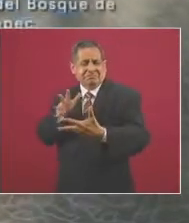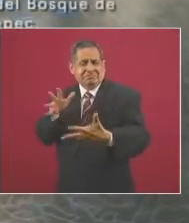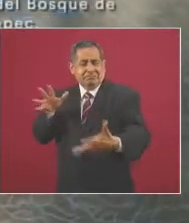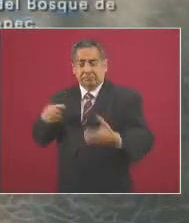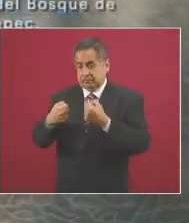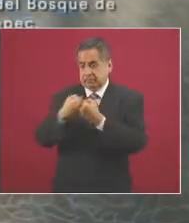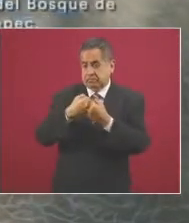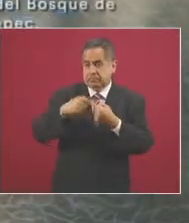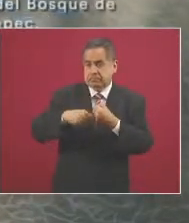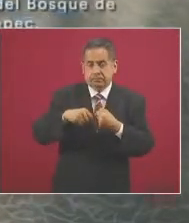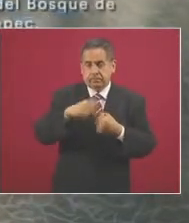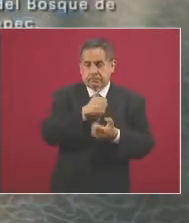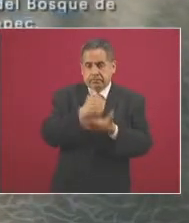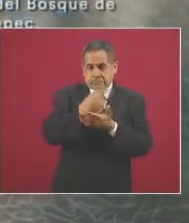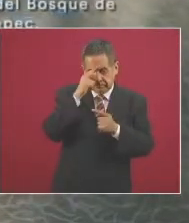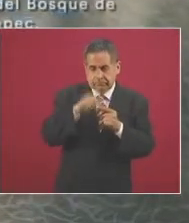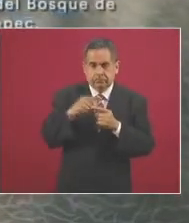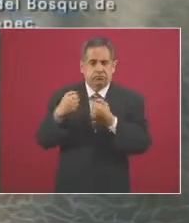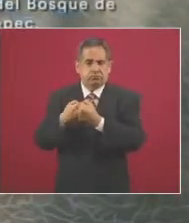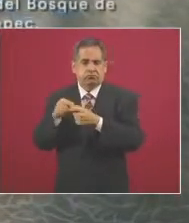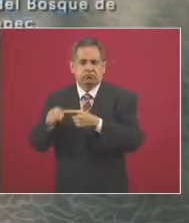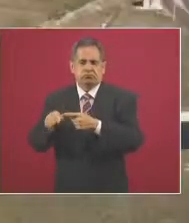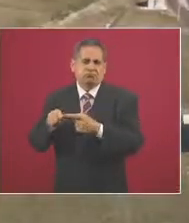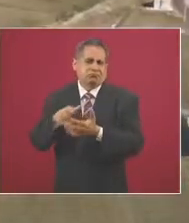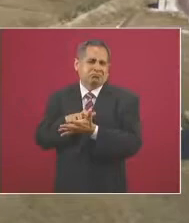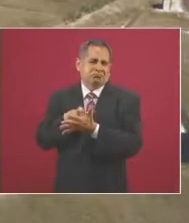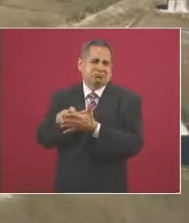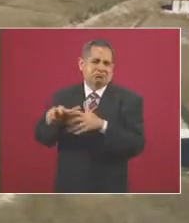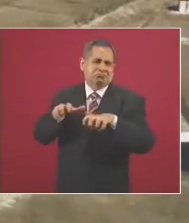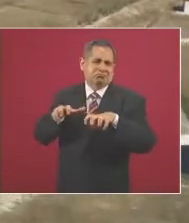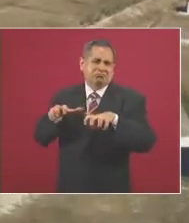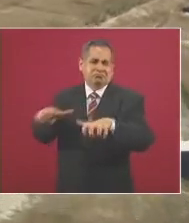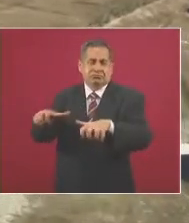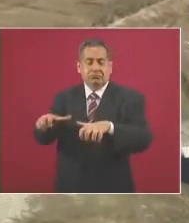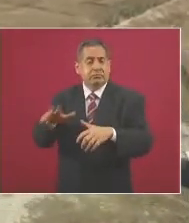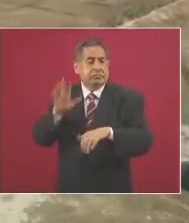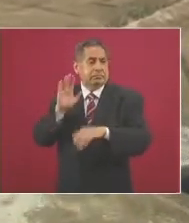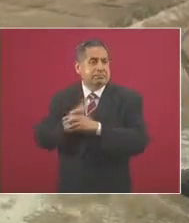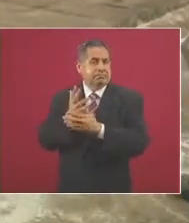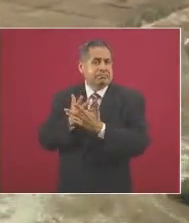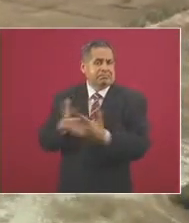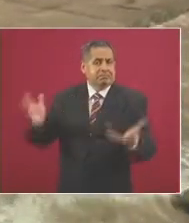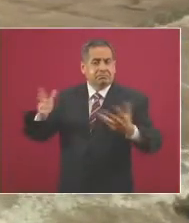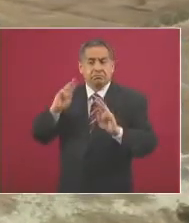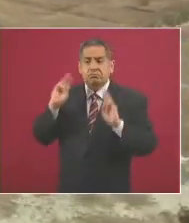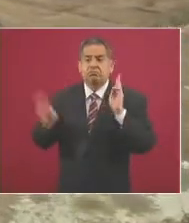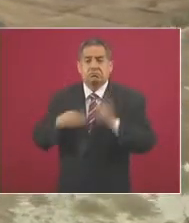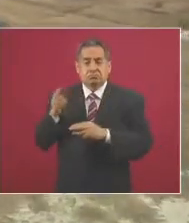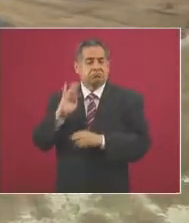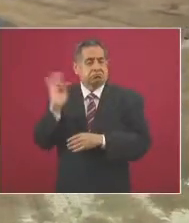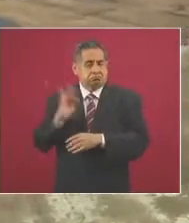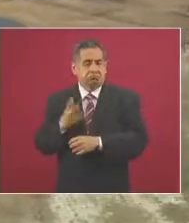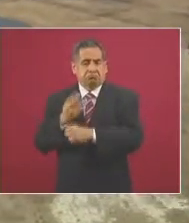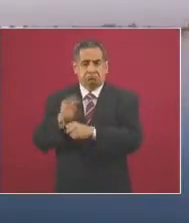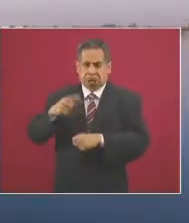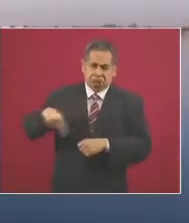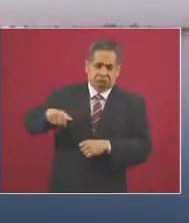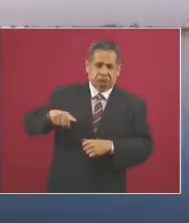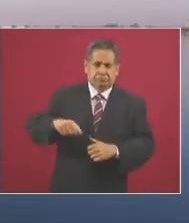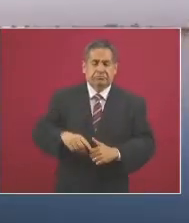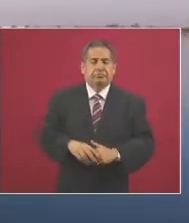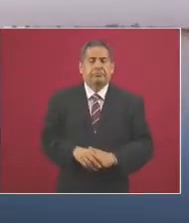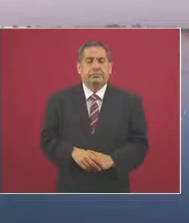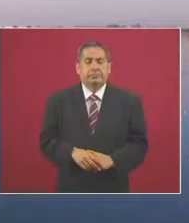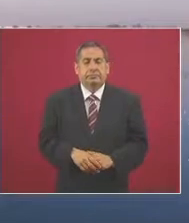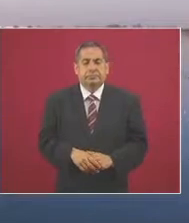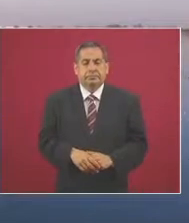junto con el director del Parque, Iñaki Echeverría, quien destacó que se buscan recuperar 12.200 hectáreas con una sola restauración